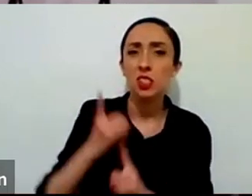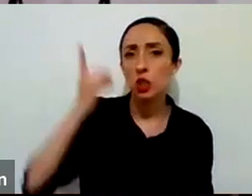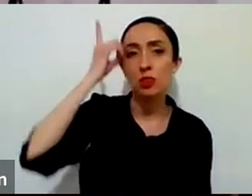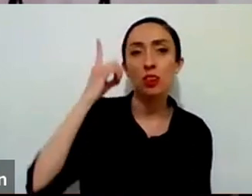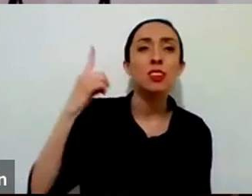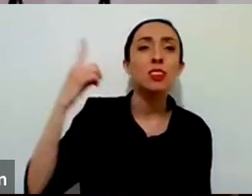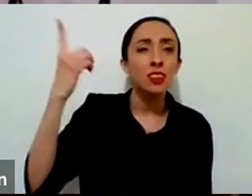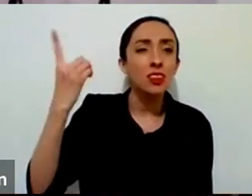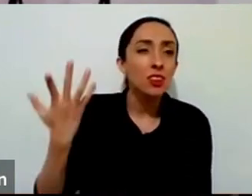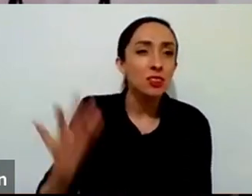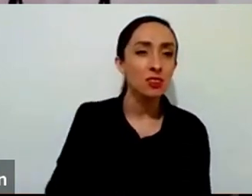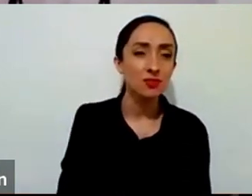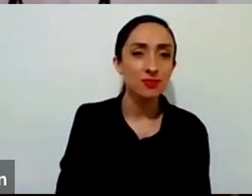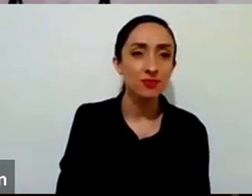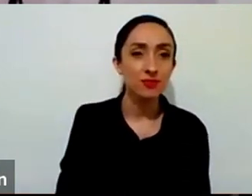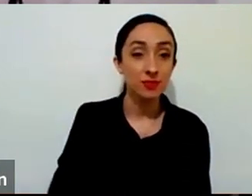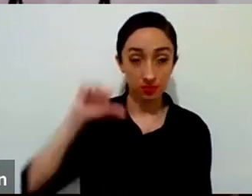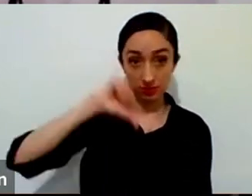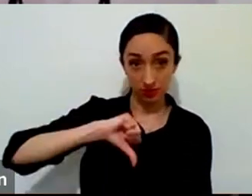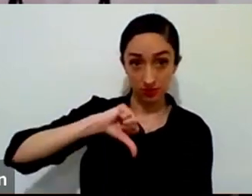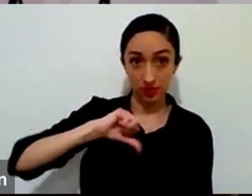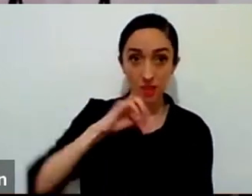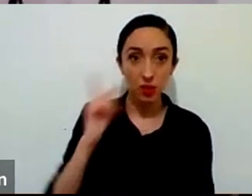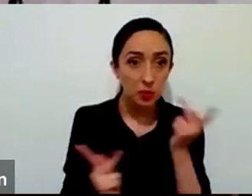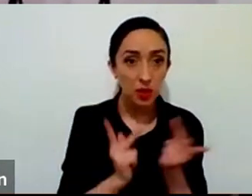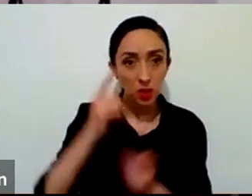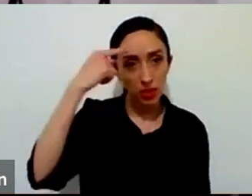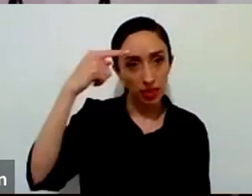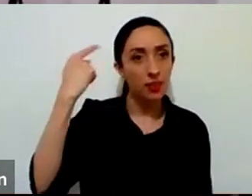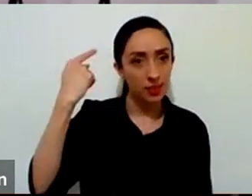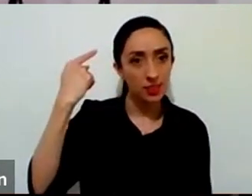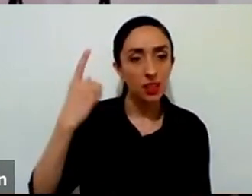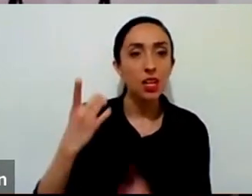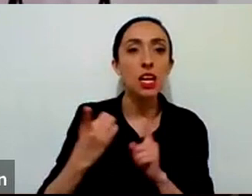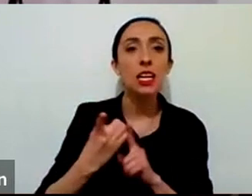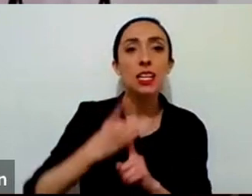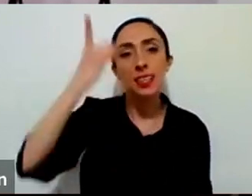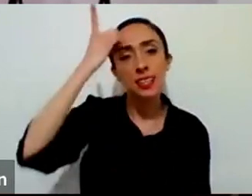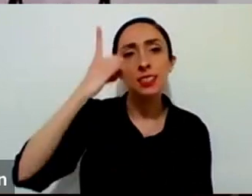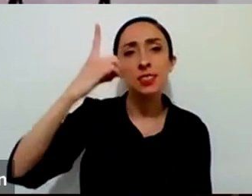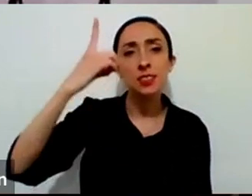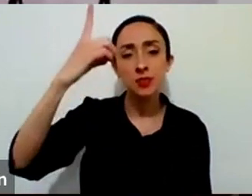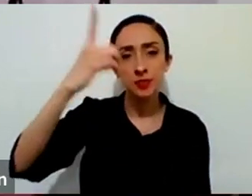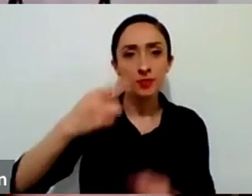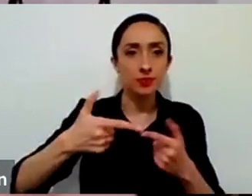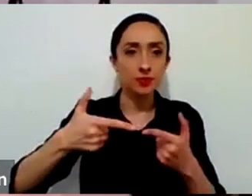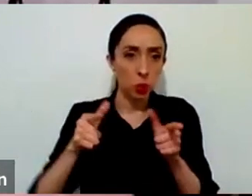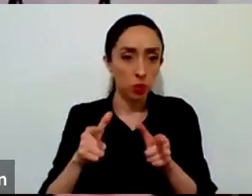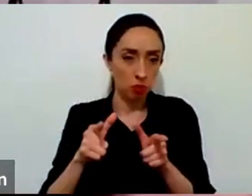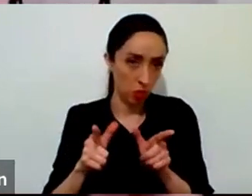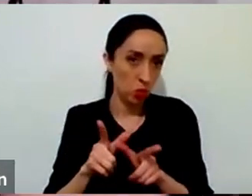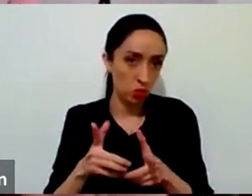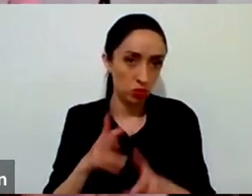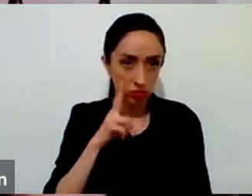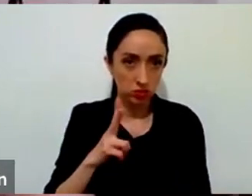así que hoy hacemos una pregunta sencilla ¿dónde he encontrado a Dios? y a lo mejor es para forzarme a